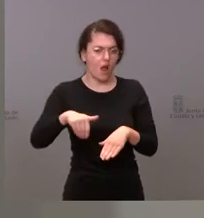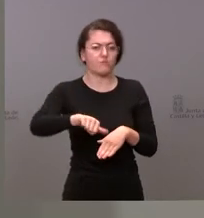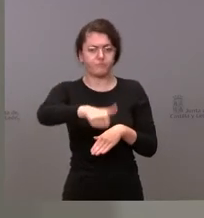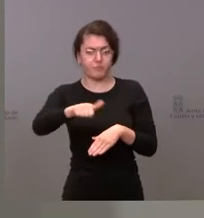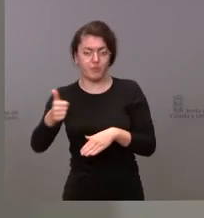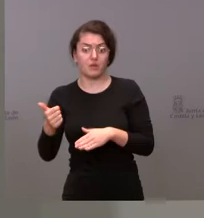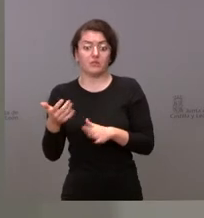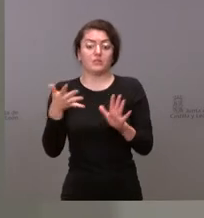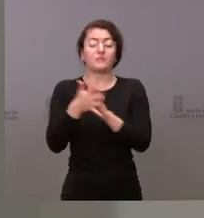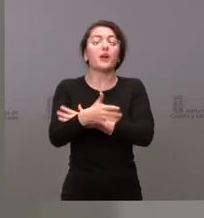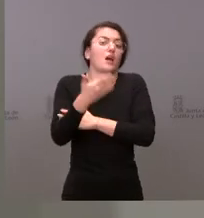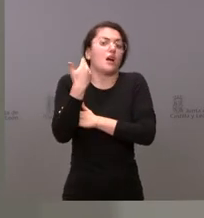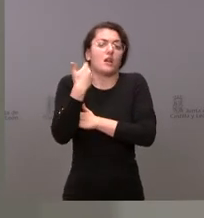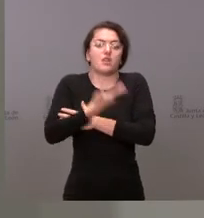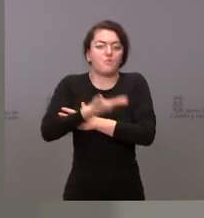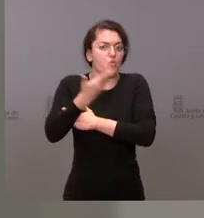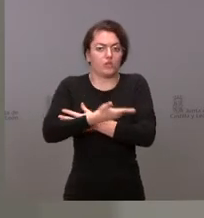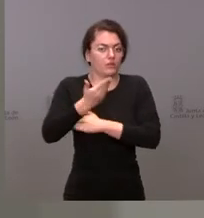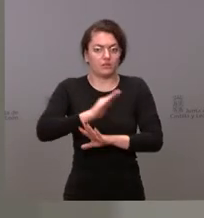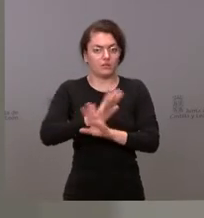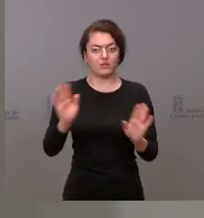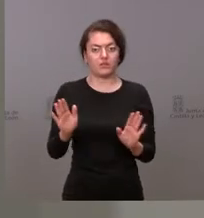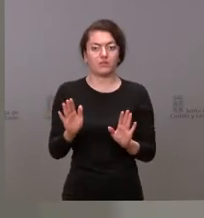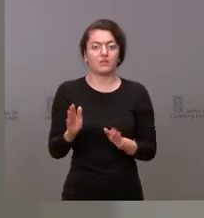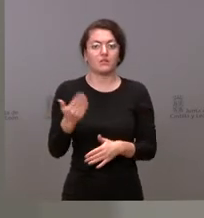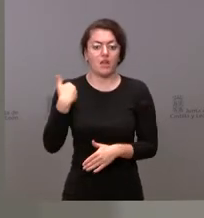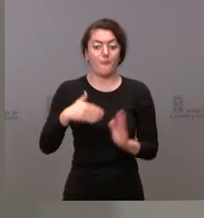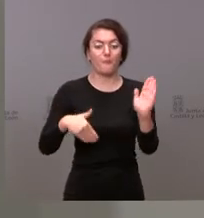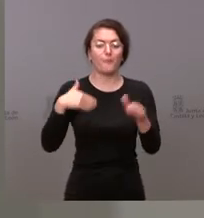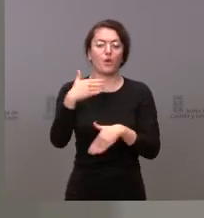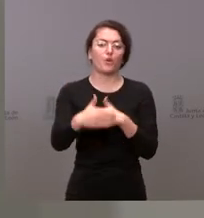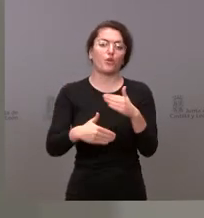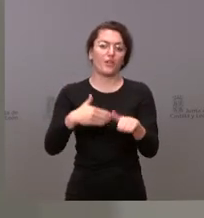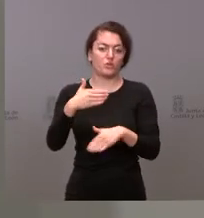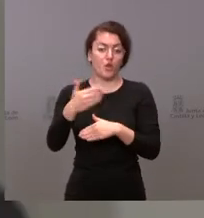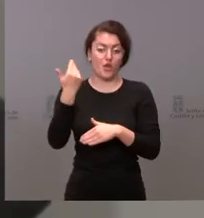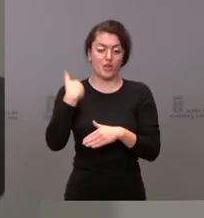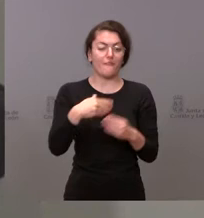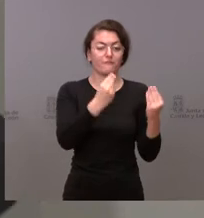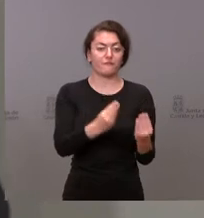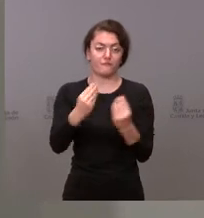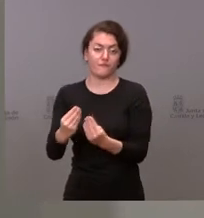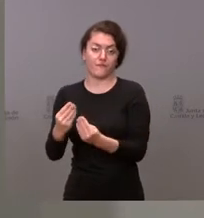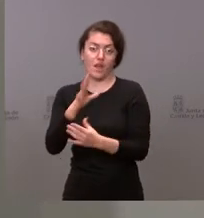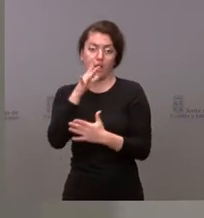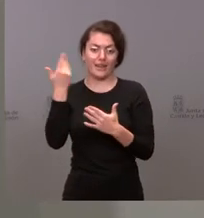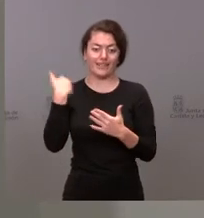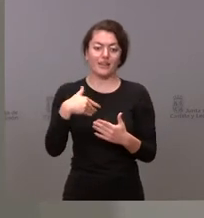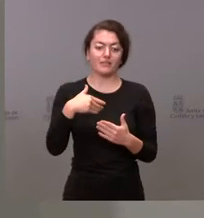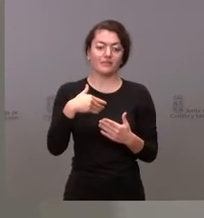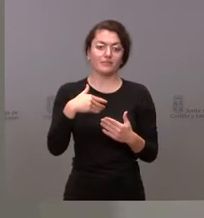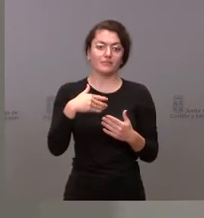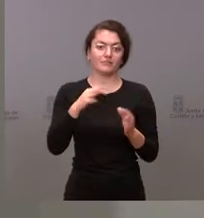era lo más importante que los procesos normativos ya estuvieran elaborados y ahora ya corresponde a las cortes